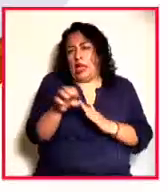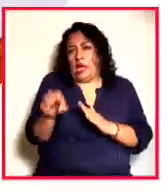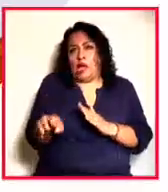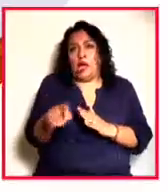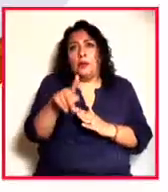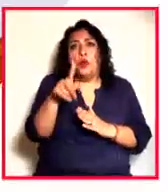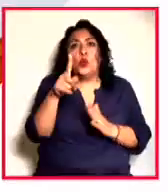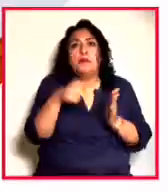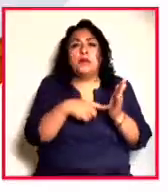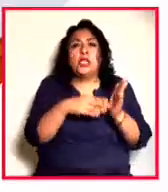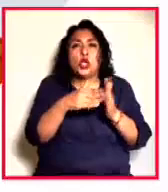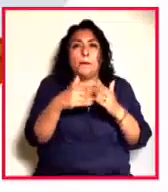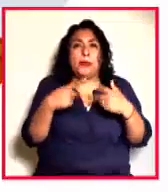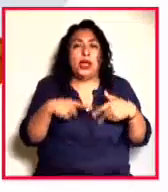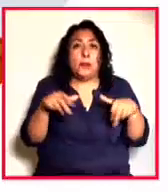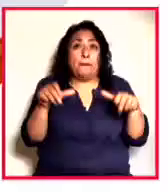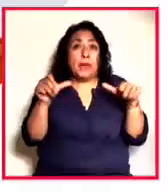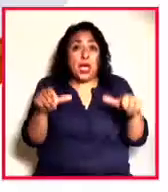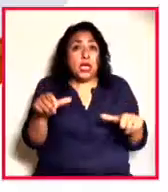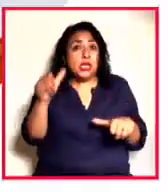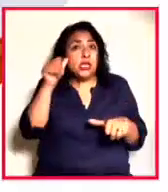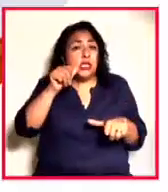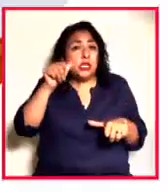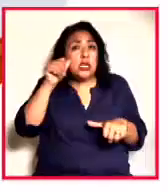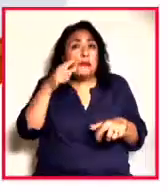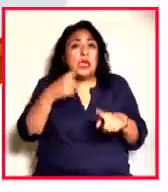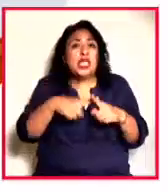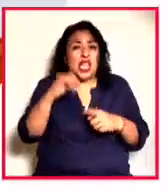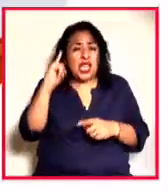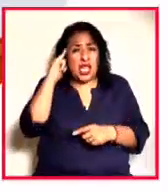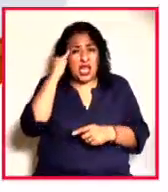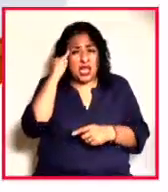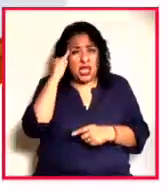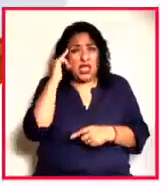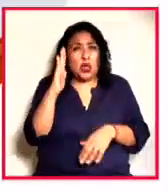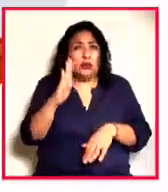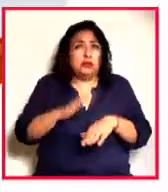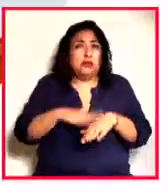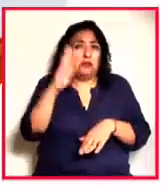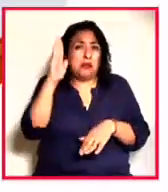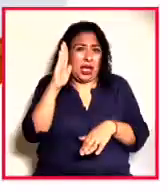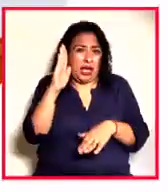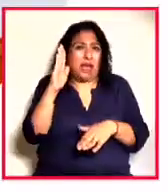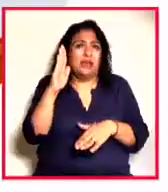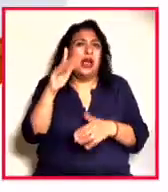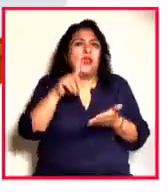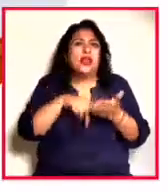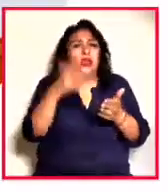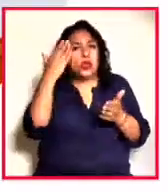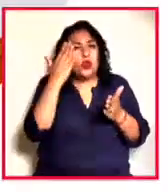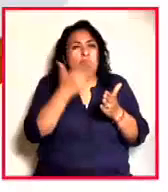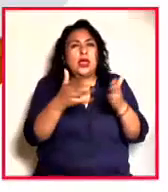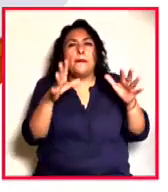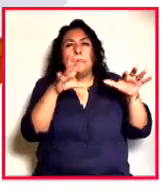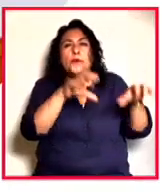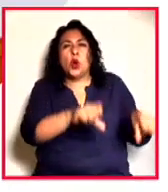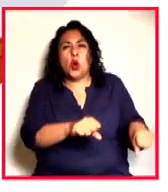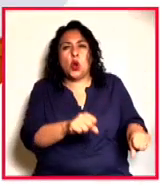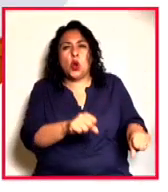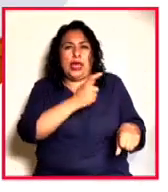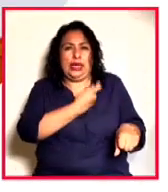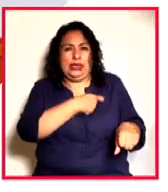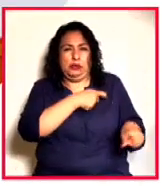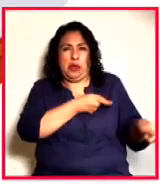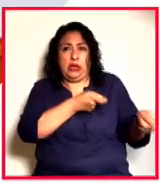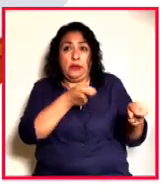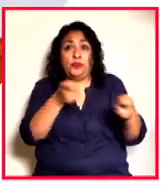millón de gentes que sobrevivieron siempre fueron los indios más que los no indios en el periodo colonial. Y todo este pueblo con